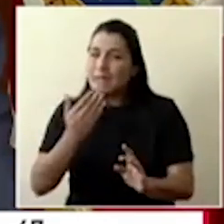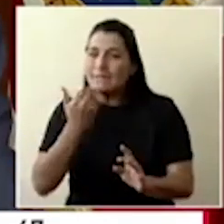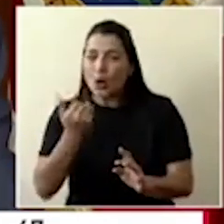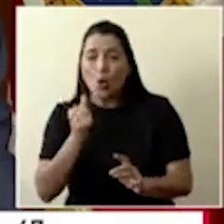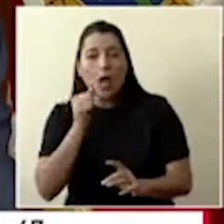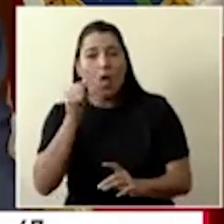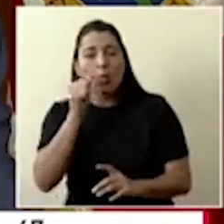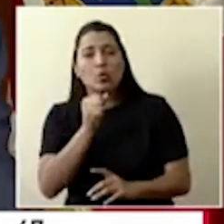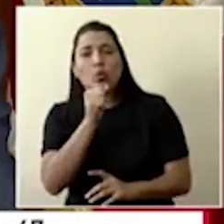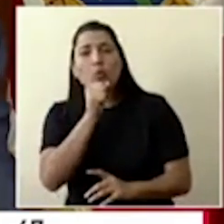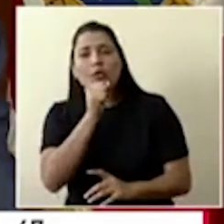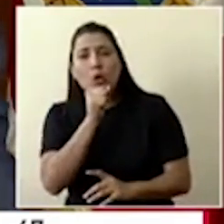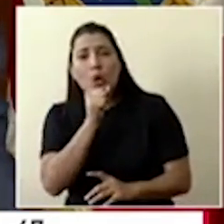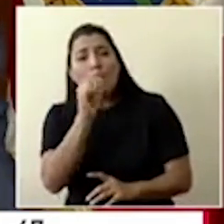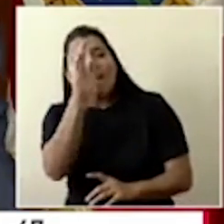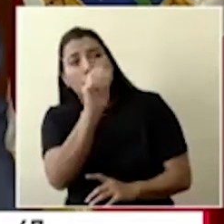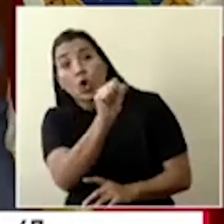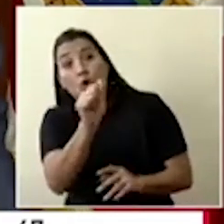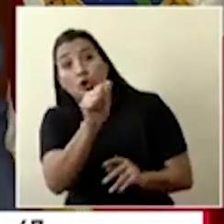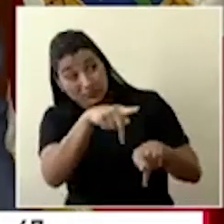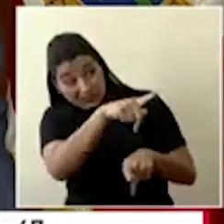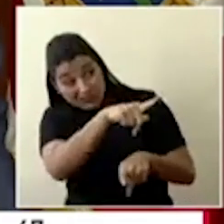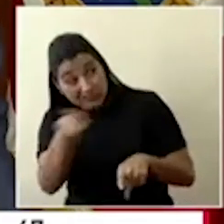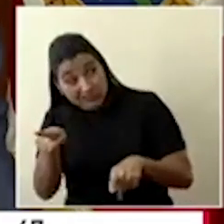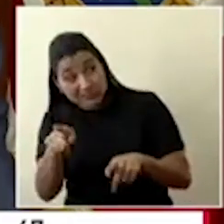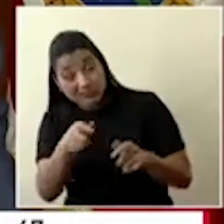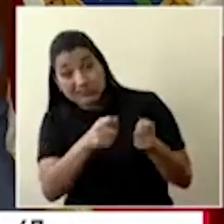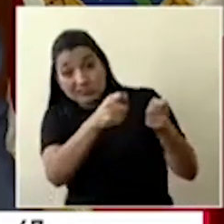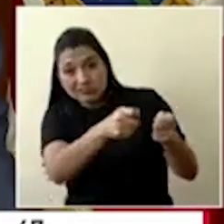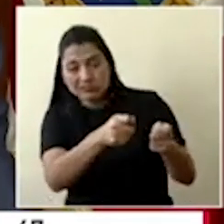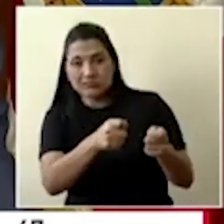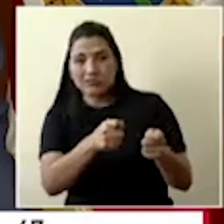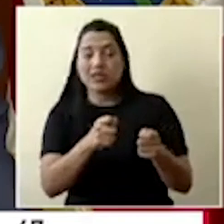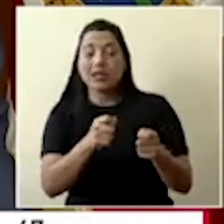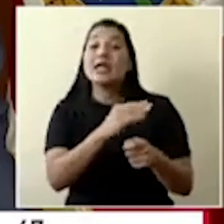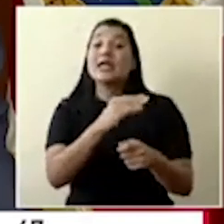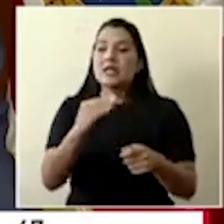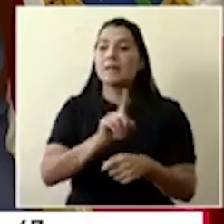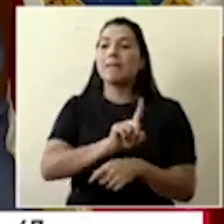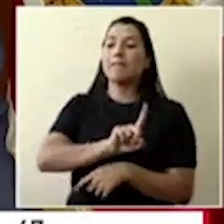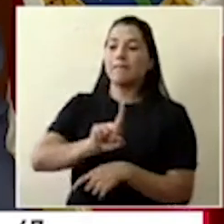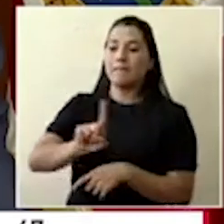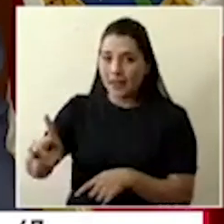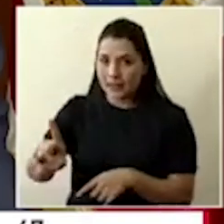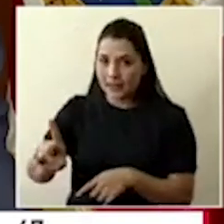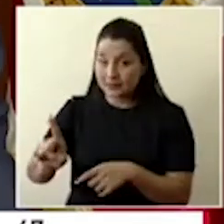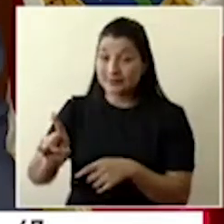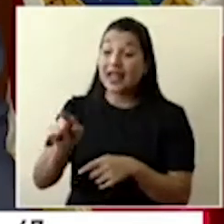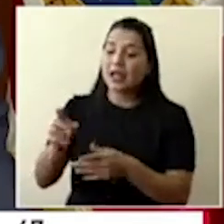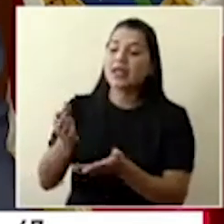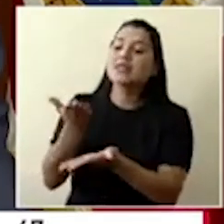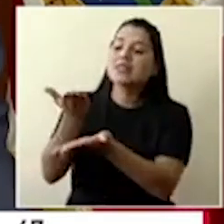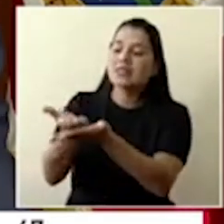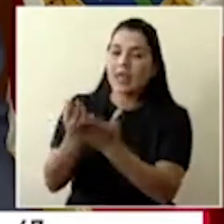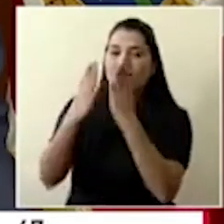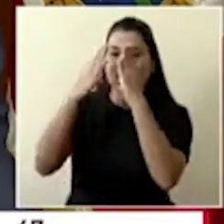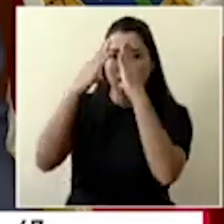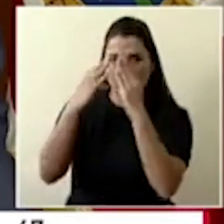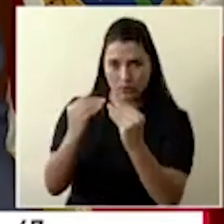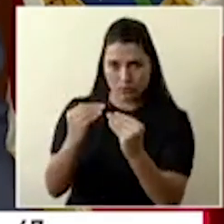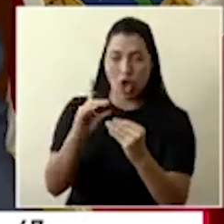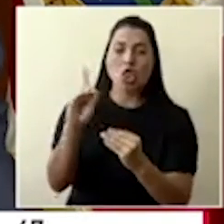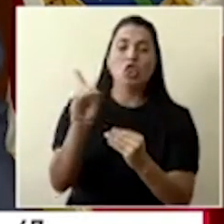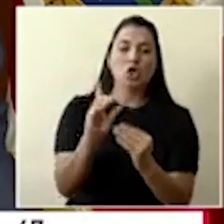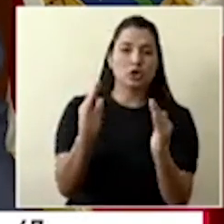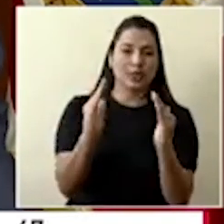en el lugar le van a tomar los datos exactos de la vivienda, la dirección, para coordinar la